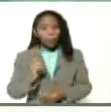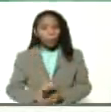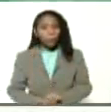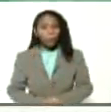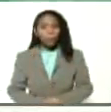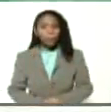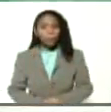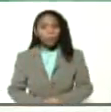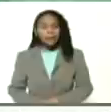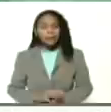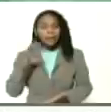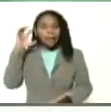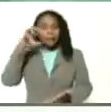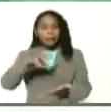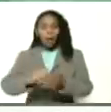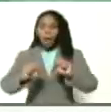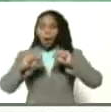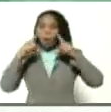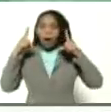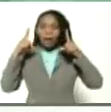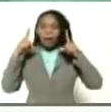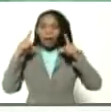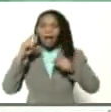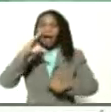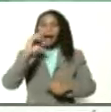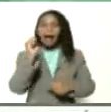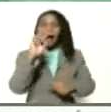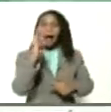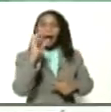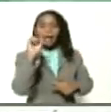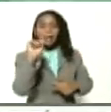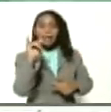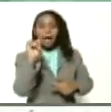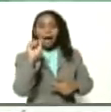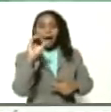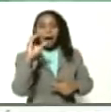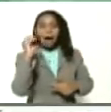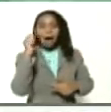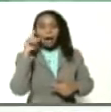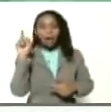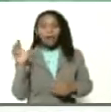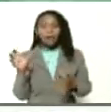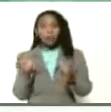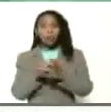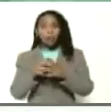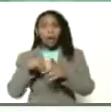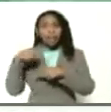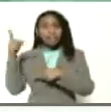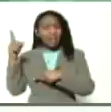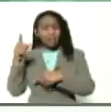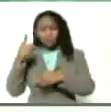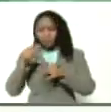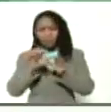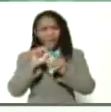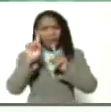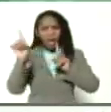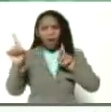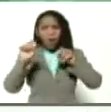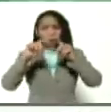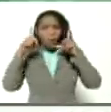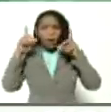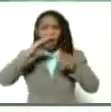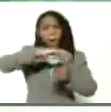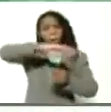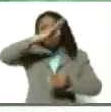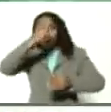En el Estado de La Guayra, en Carayaca, en el sector de Petaquire, allá en Petaquire, en esas montañas